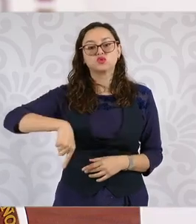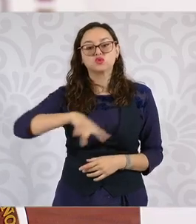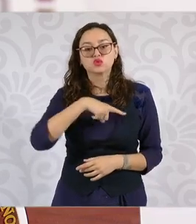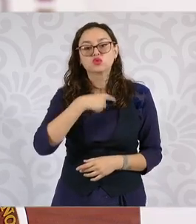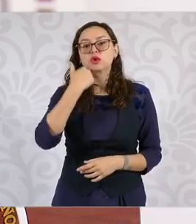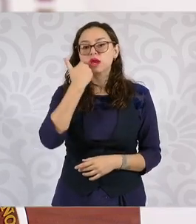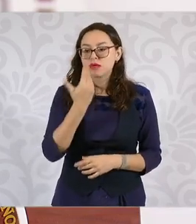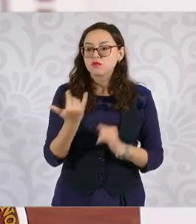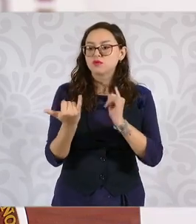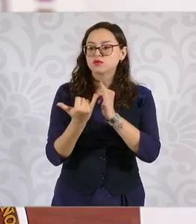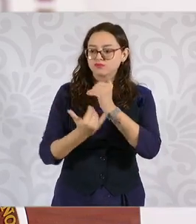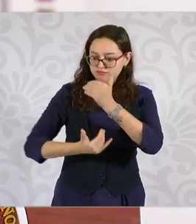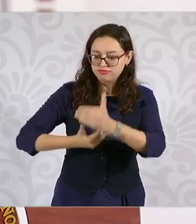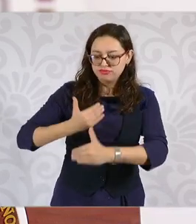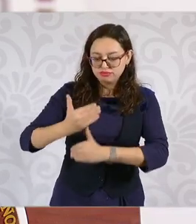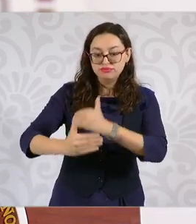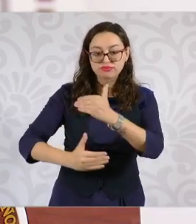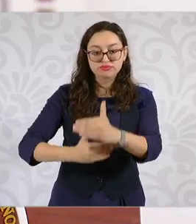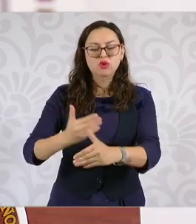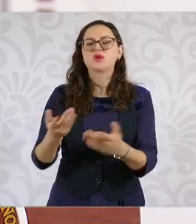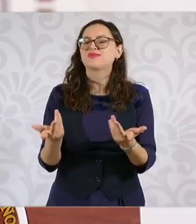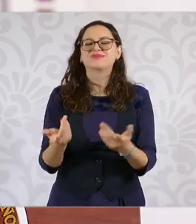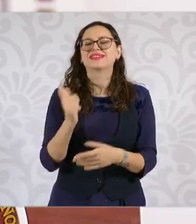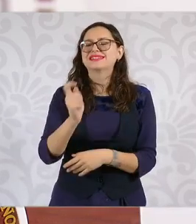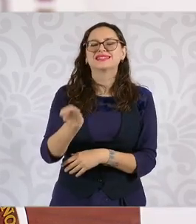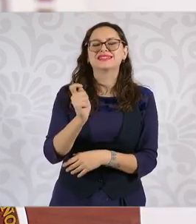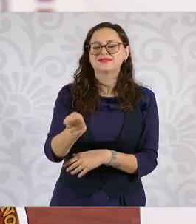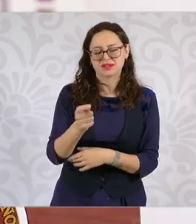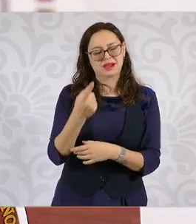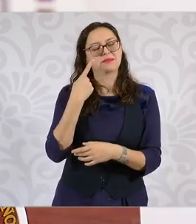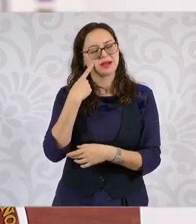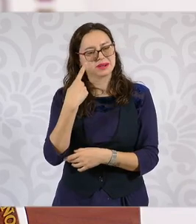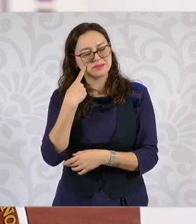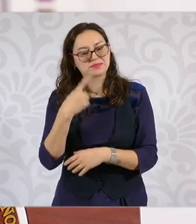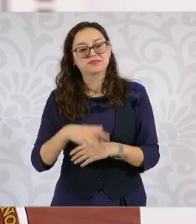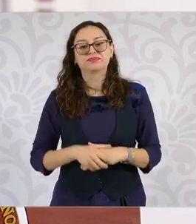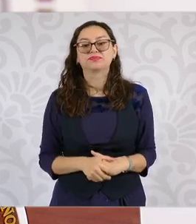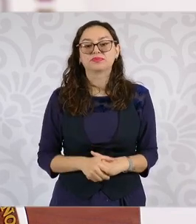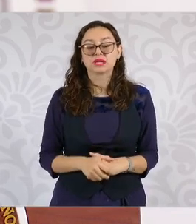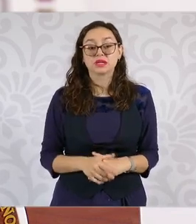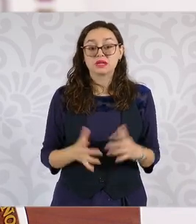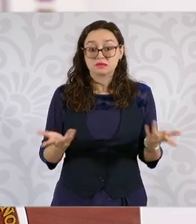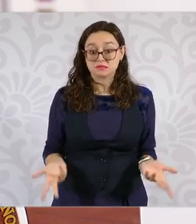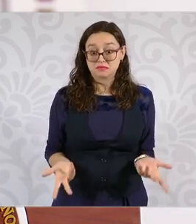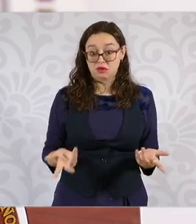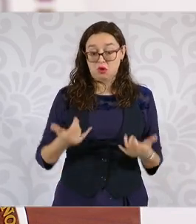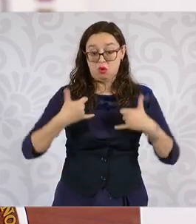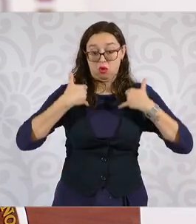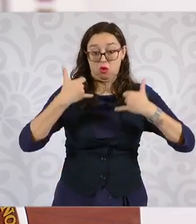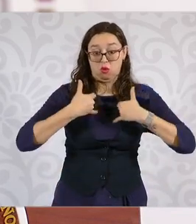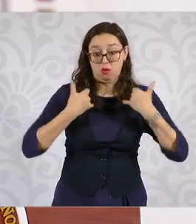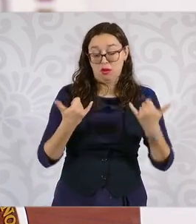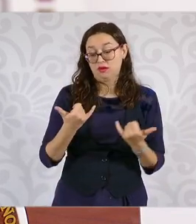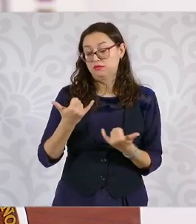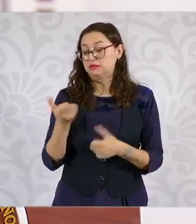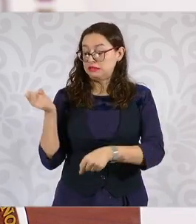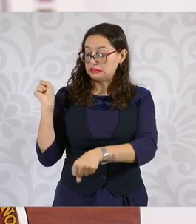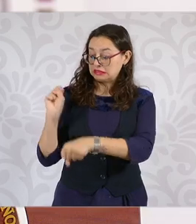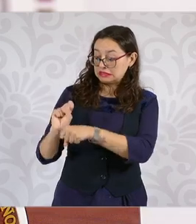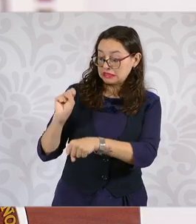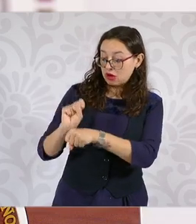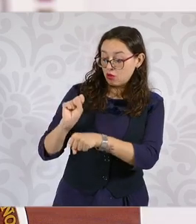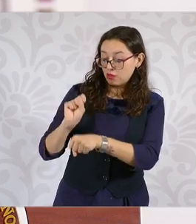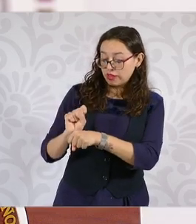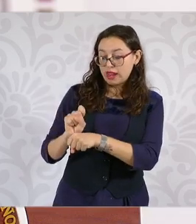sentidos, uno, que las y los jóvenes que vienen de secundaria no digan la educación